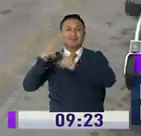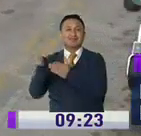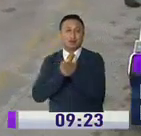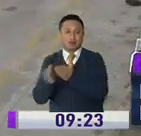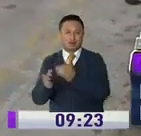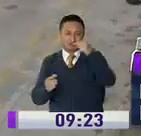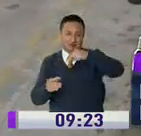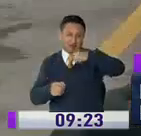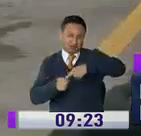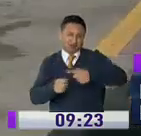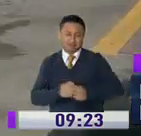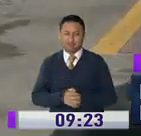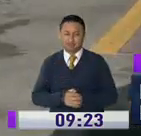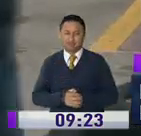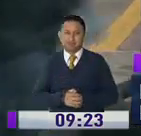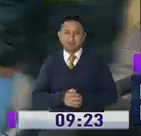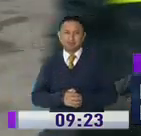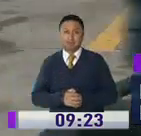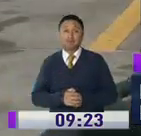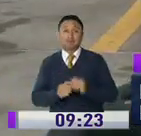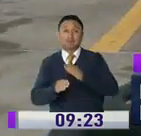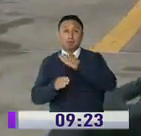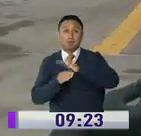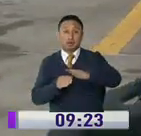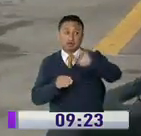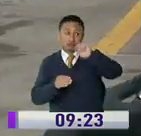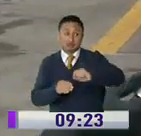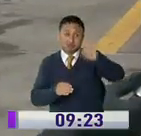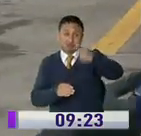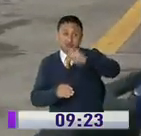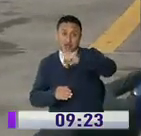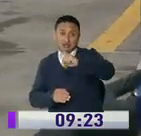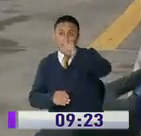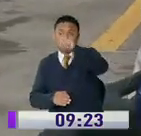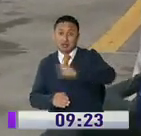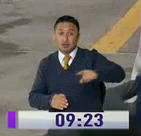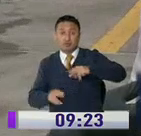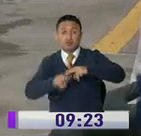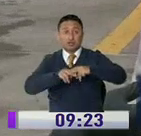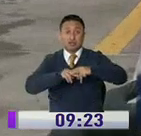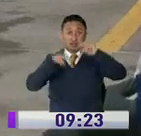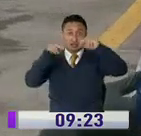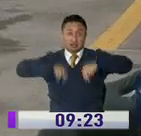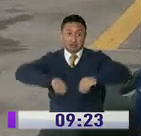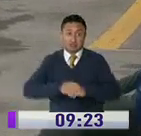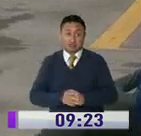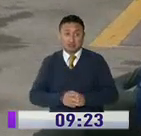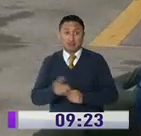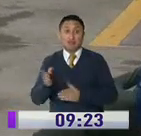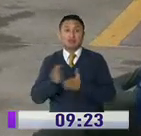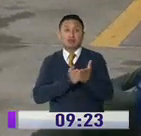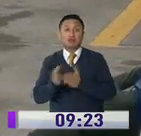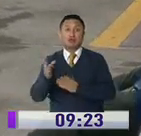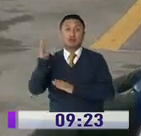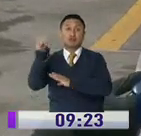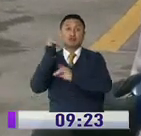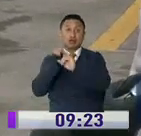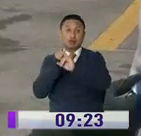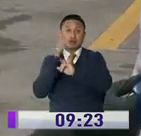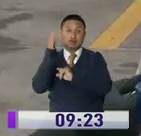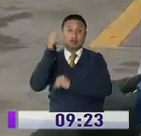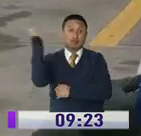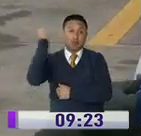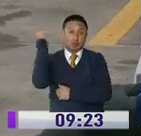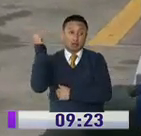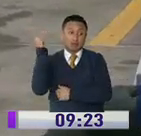servicios en la capital. Invitar e insistir a los señores taxistas, a los que dan transporte institucional, a las